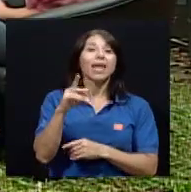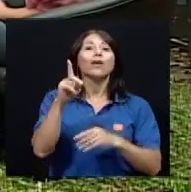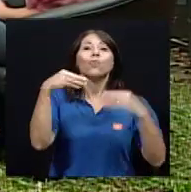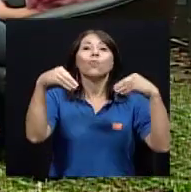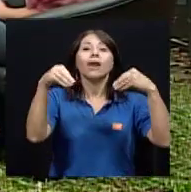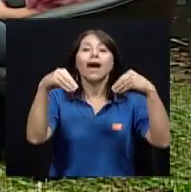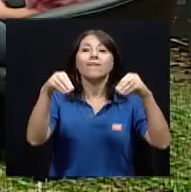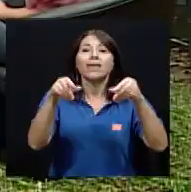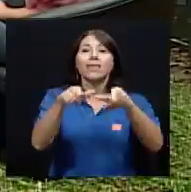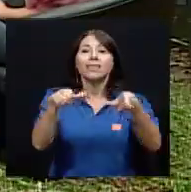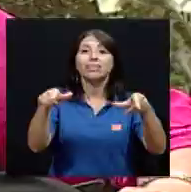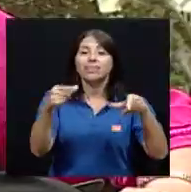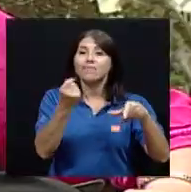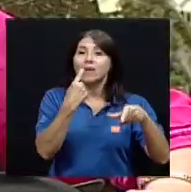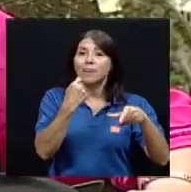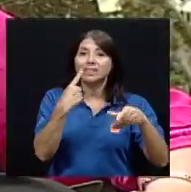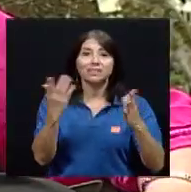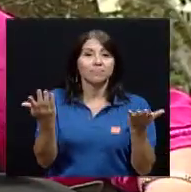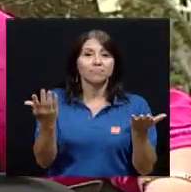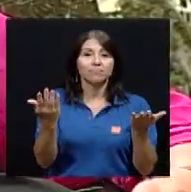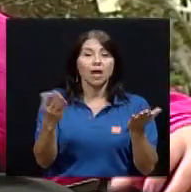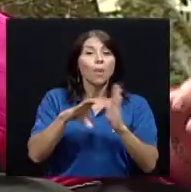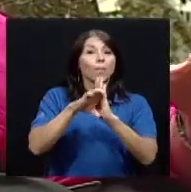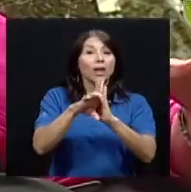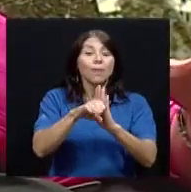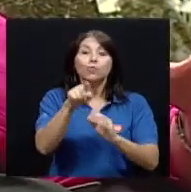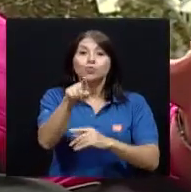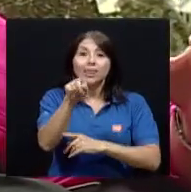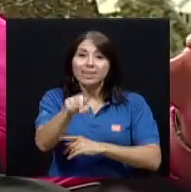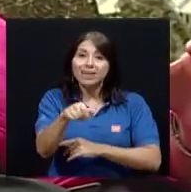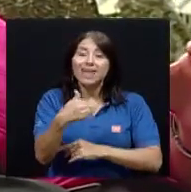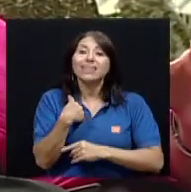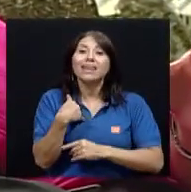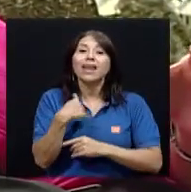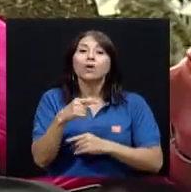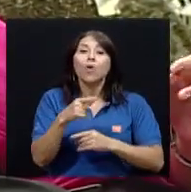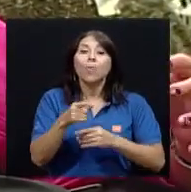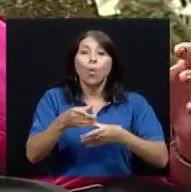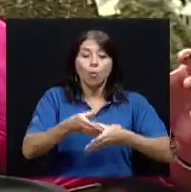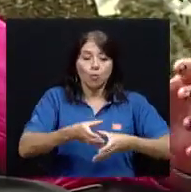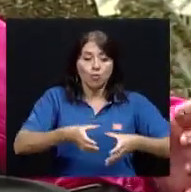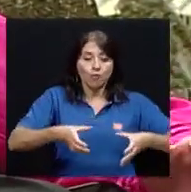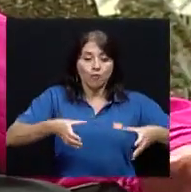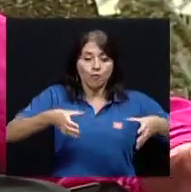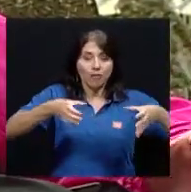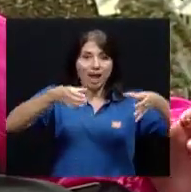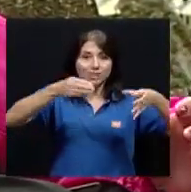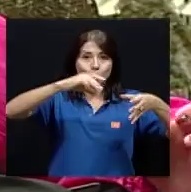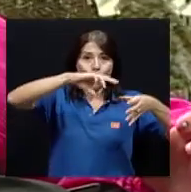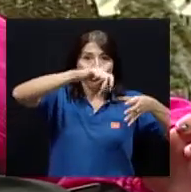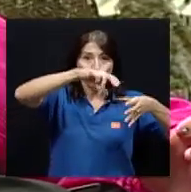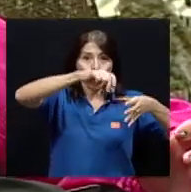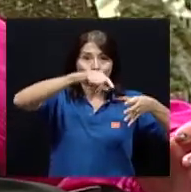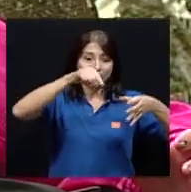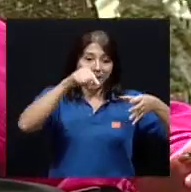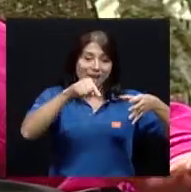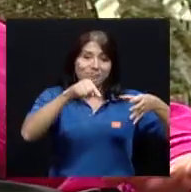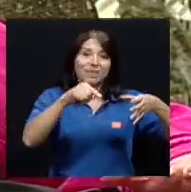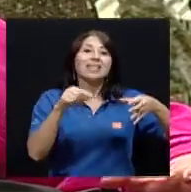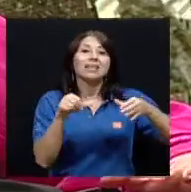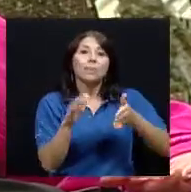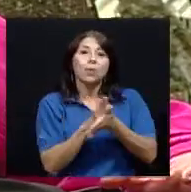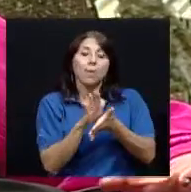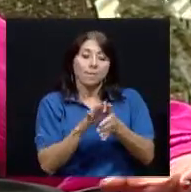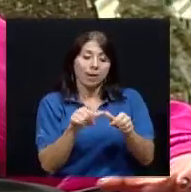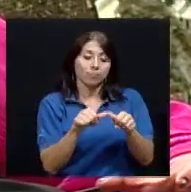farmacia de comunidad cuando se lo inyecta es decir usted debería tener un frasco usualmente utilizamos un galón que ya no se utiliza se rotula perfectamente que